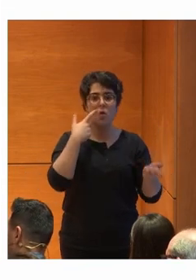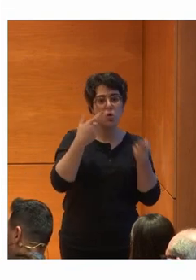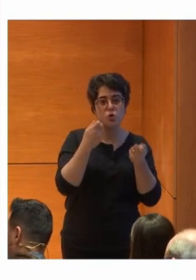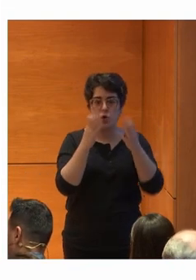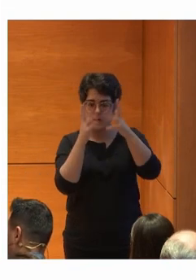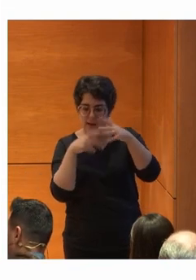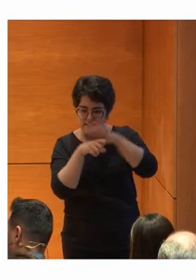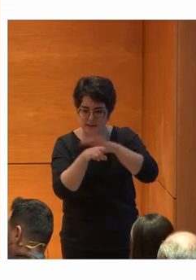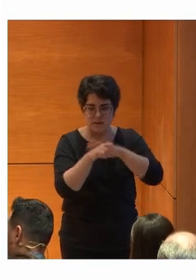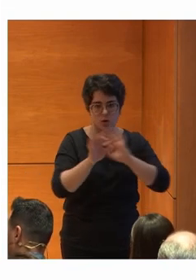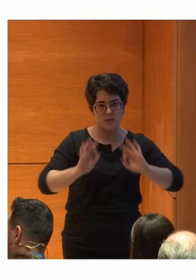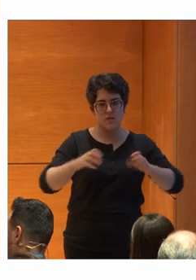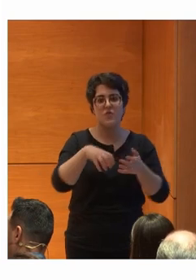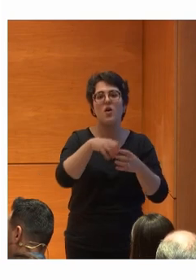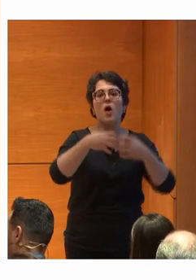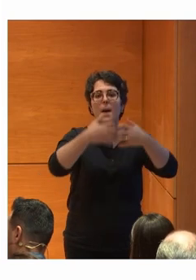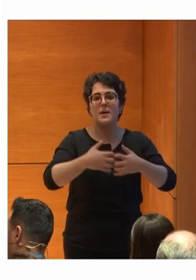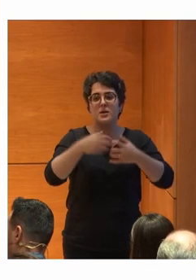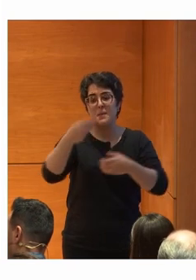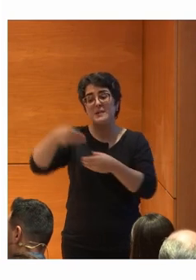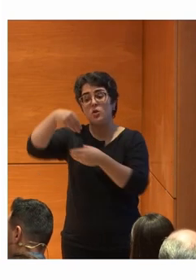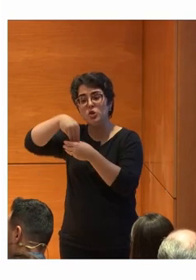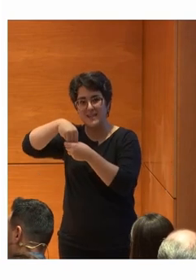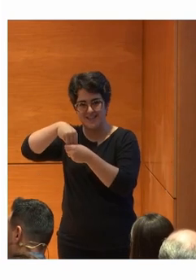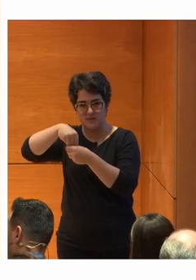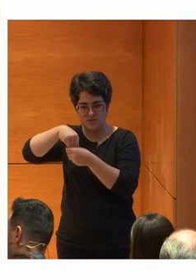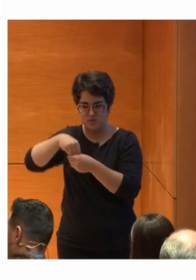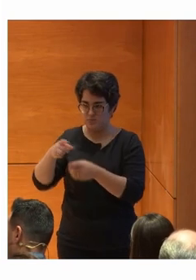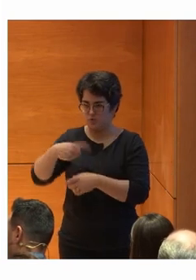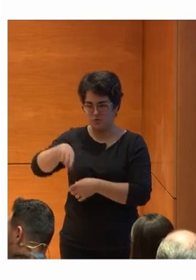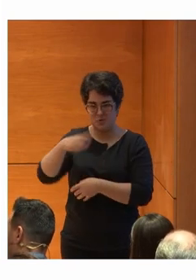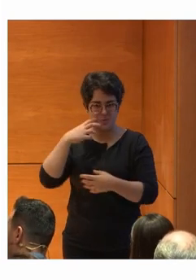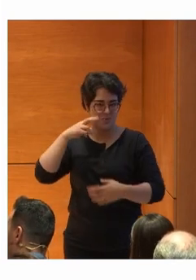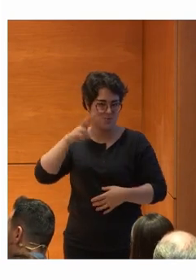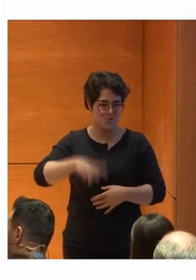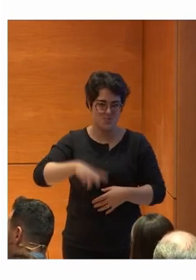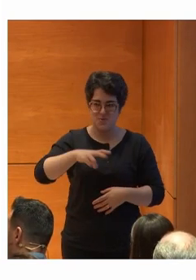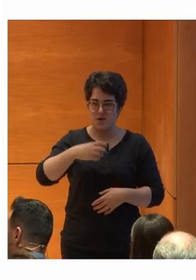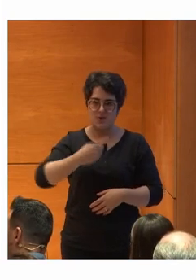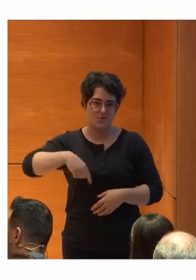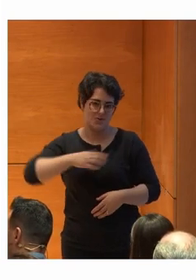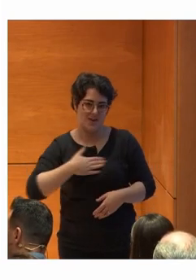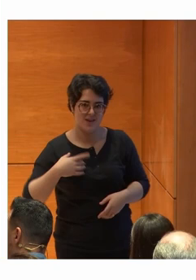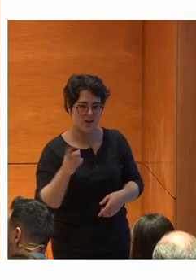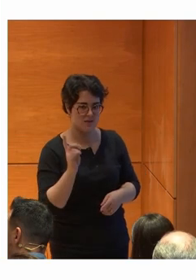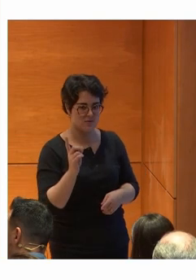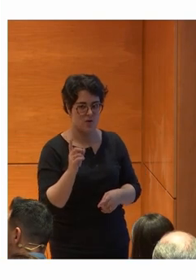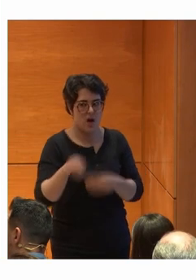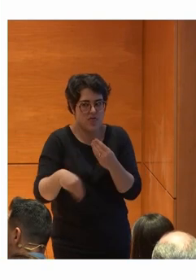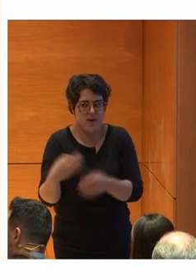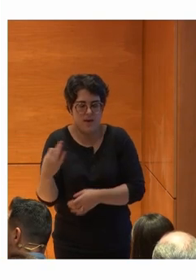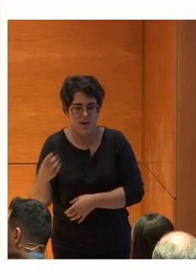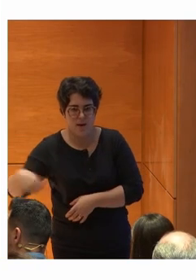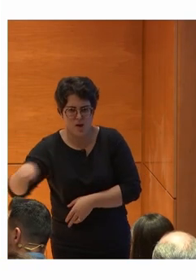gestionar Los dispositivos Y los contenidos Evidentemente Nunca podréis Ni tampoco queremos Acceder a saber Que están